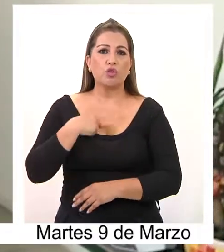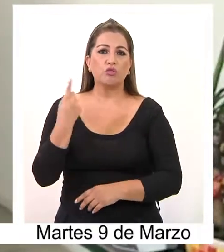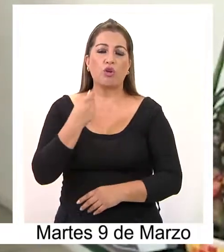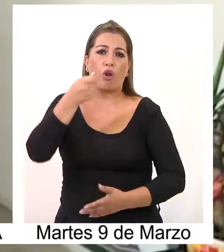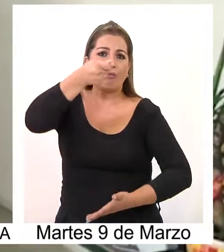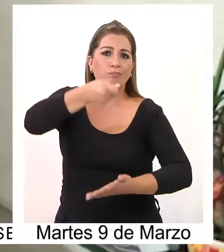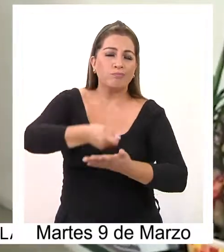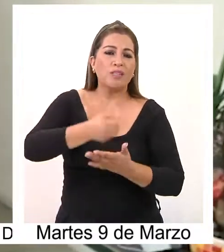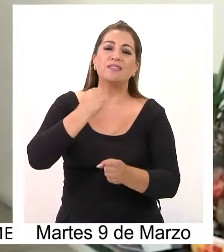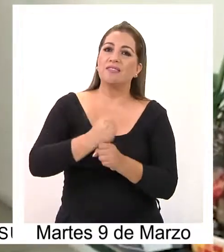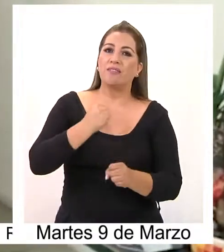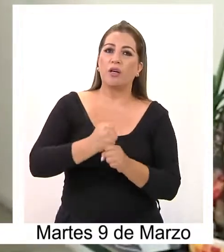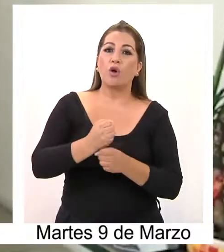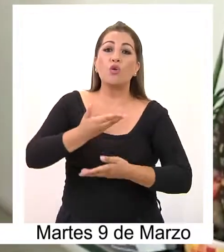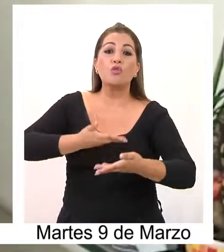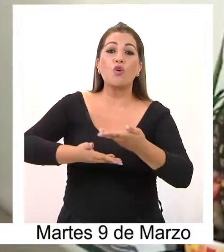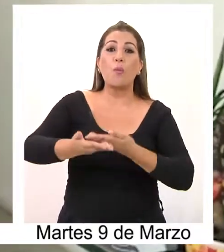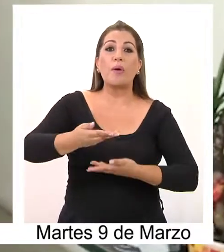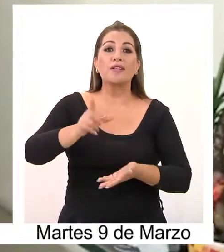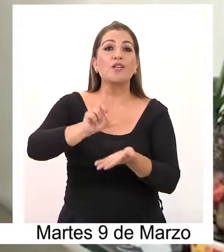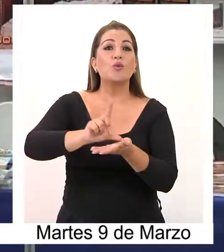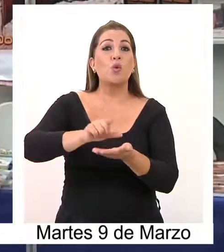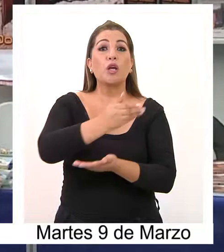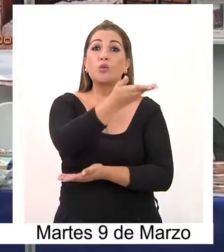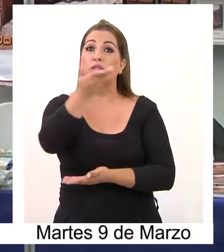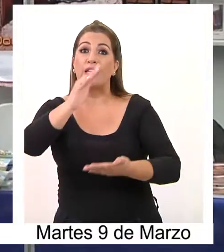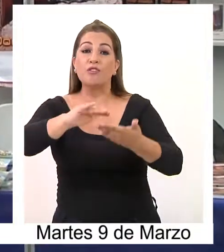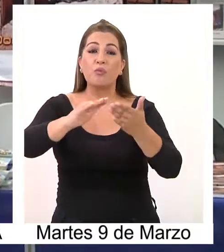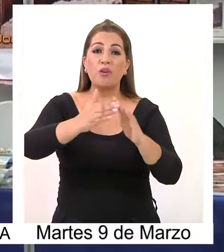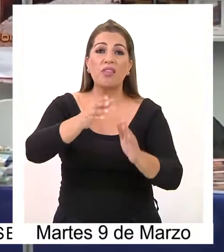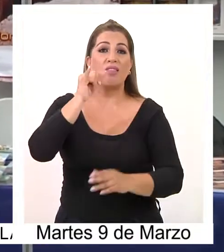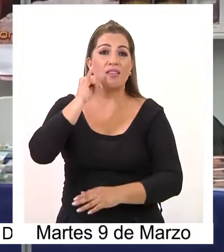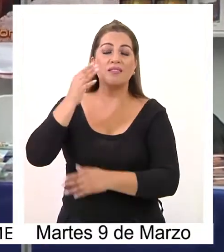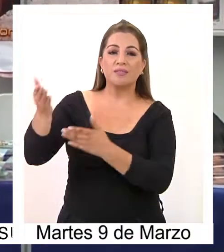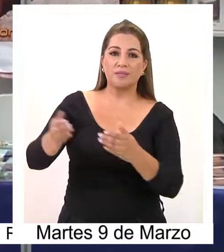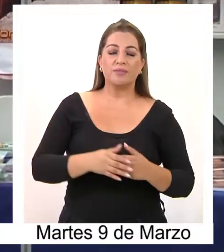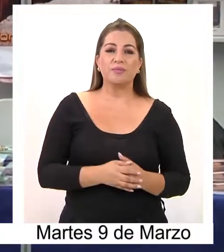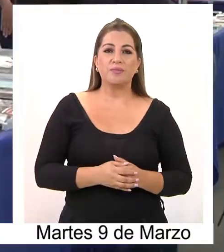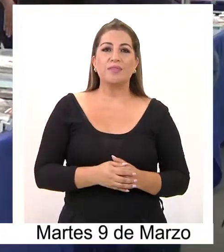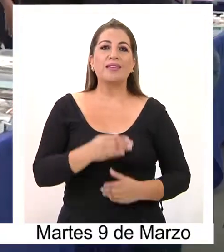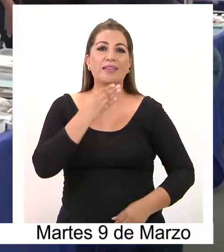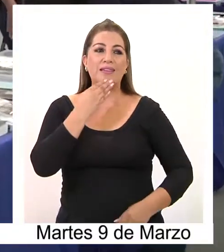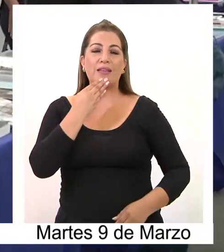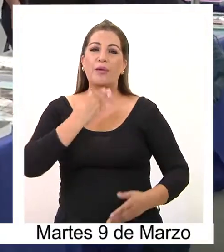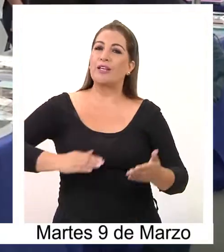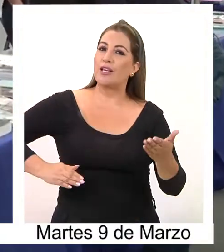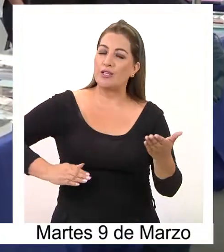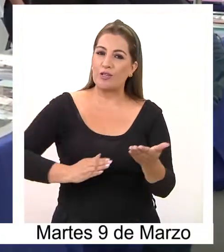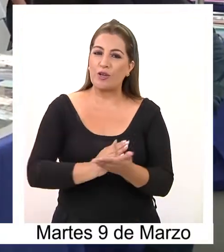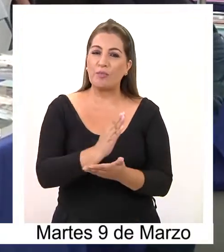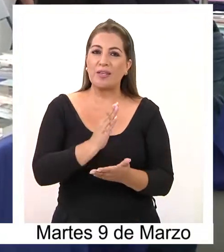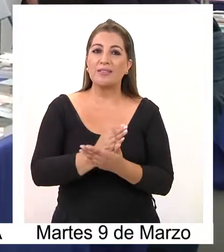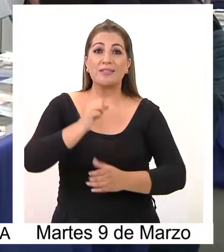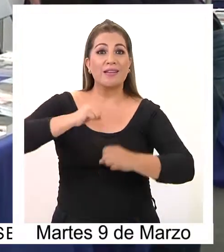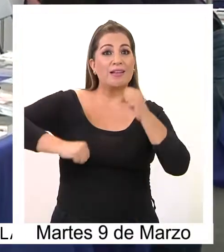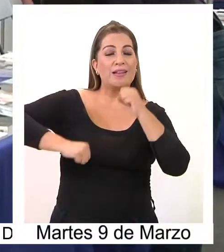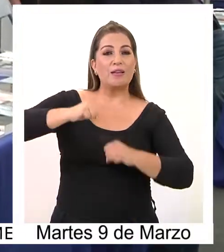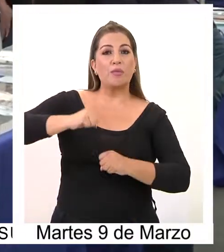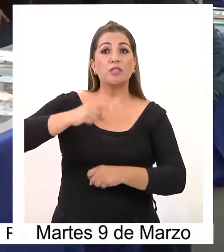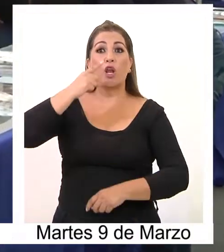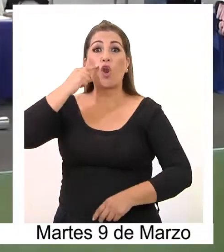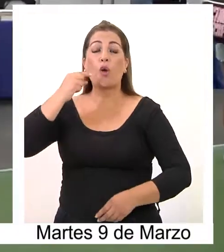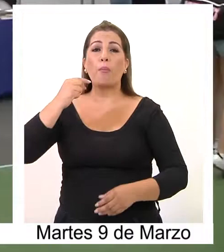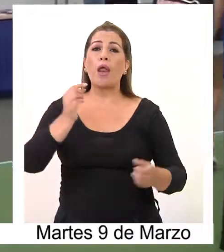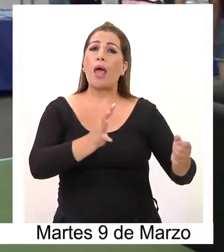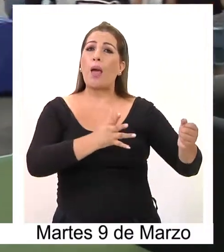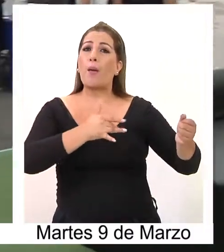compartir estos espacios con la comunidad iquiqueña. Y enmarcado en el lanzamiento de la editorial, el poeta comentó que ya hay dos